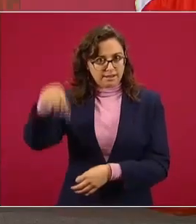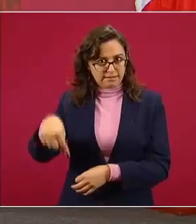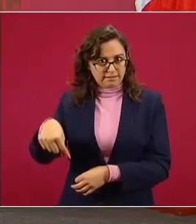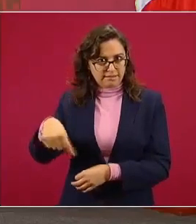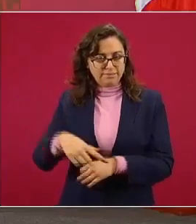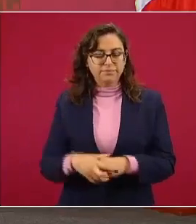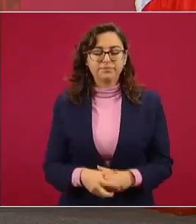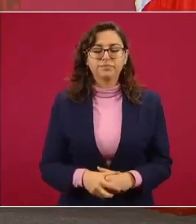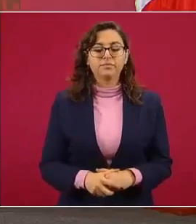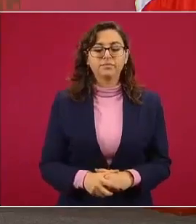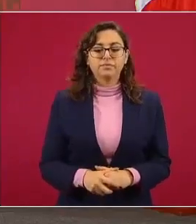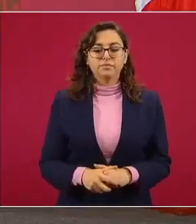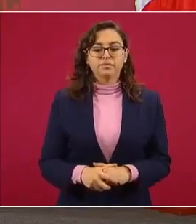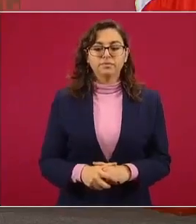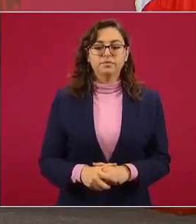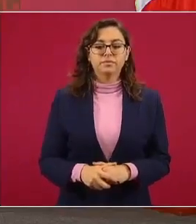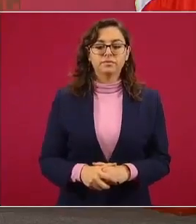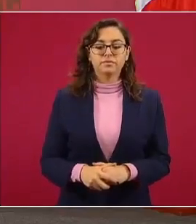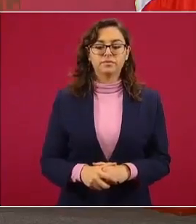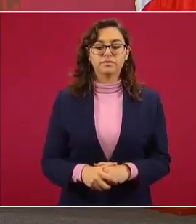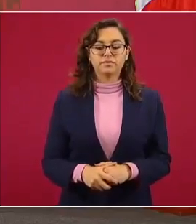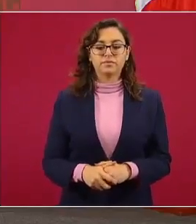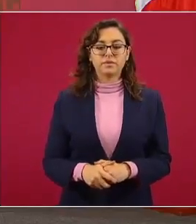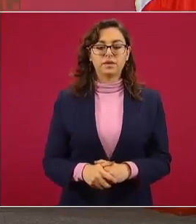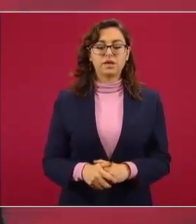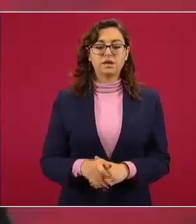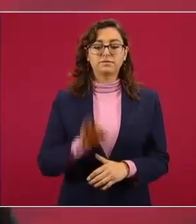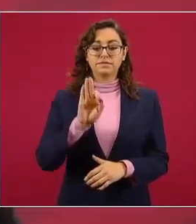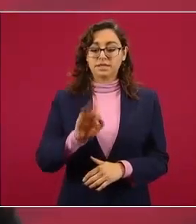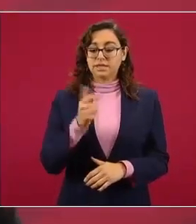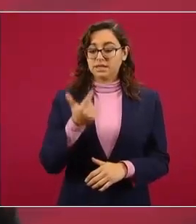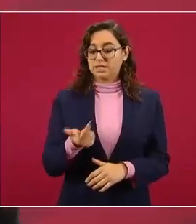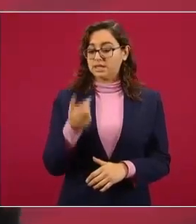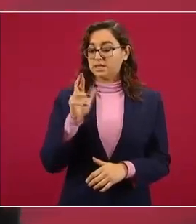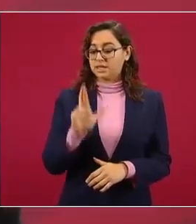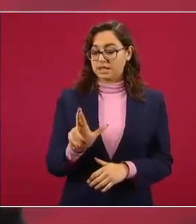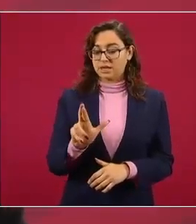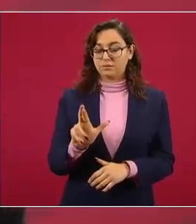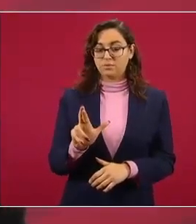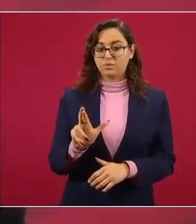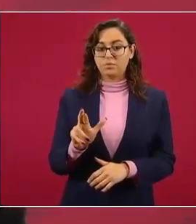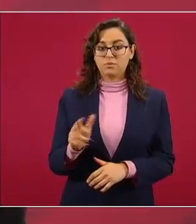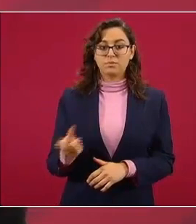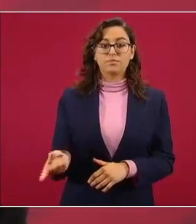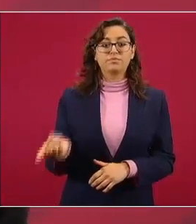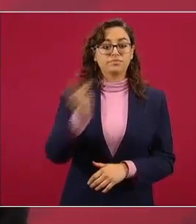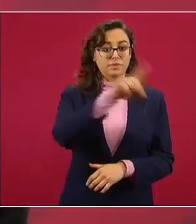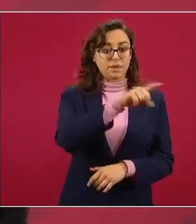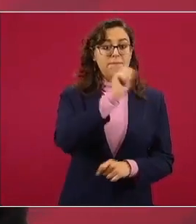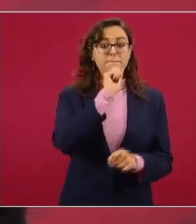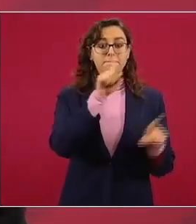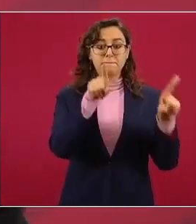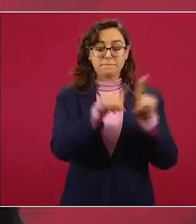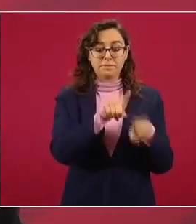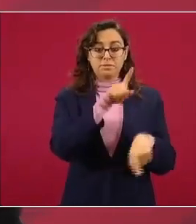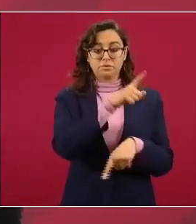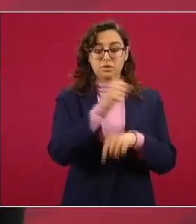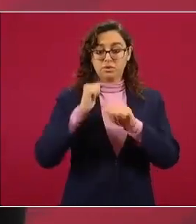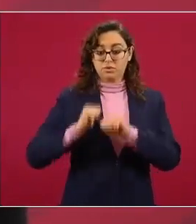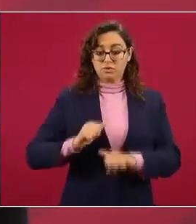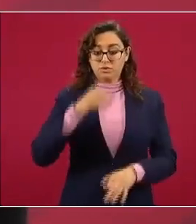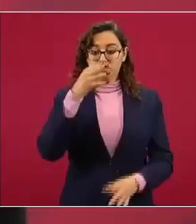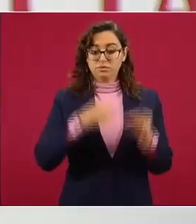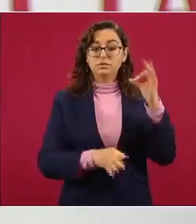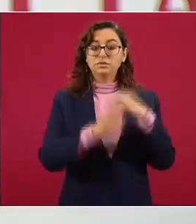a solicitud de la Fiscalía General de la República el Departamento de Justicia de los Estados Unidos en